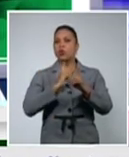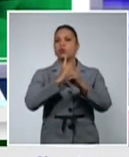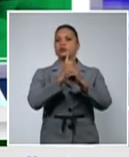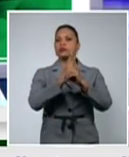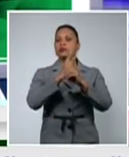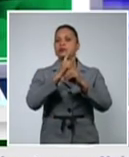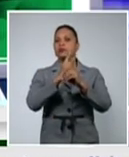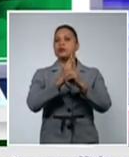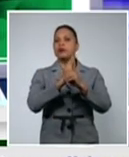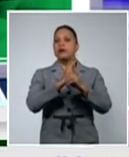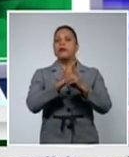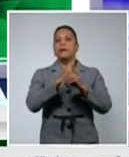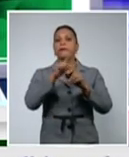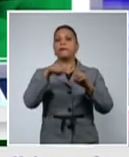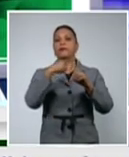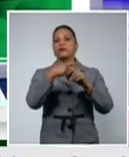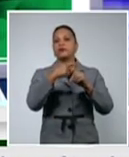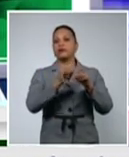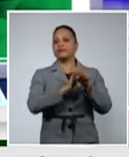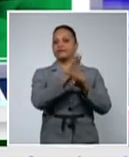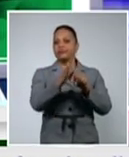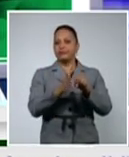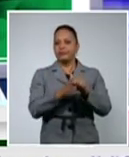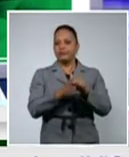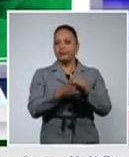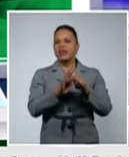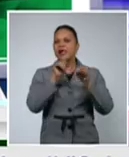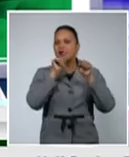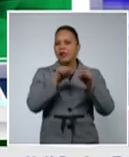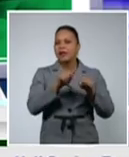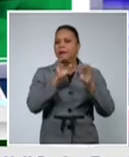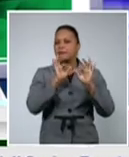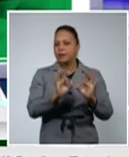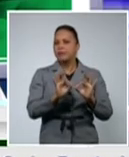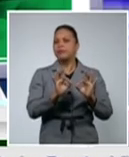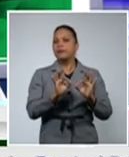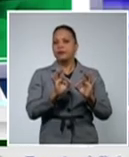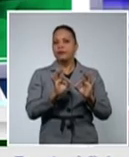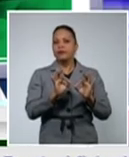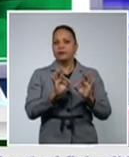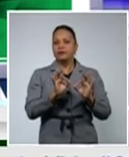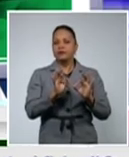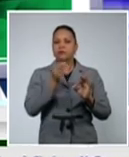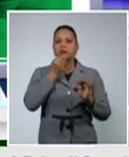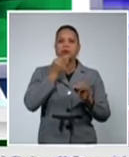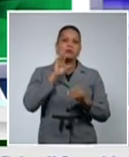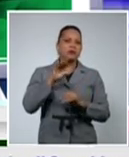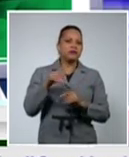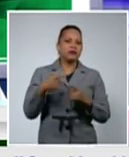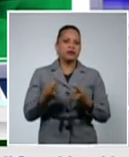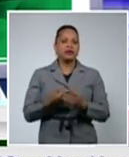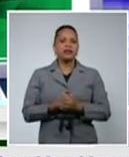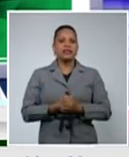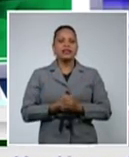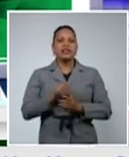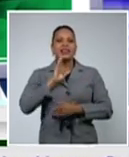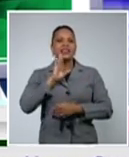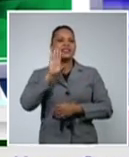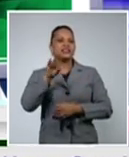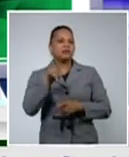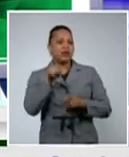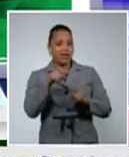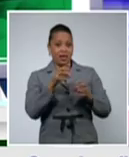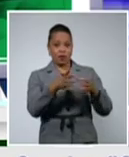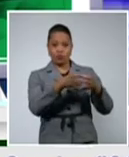positivos. Pudiéramos decir que ahí es donde está, pudiéramos decir no, decimos que ahí es donde está el